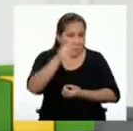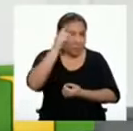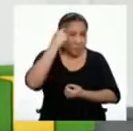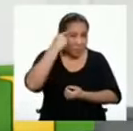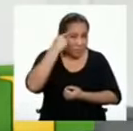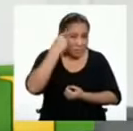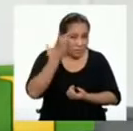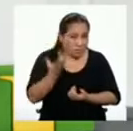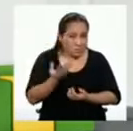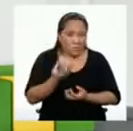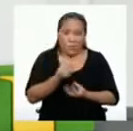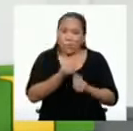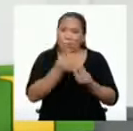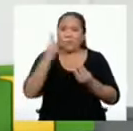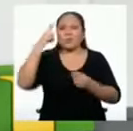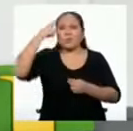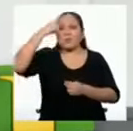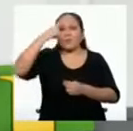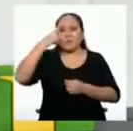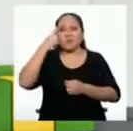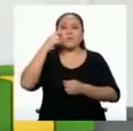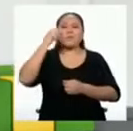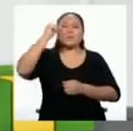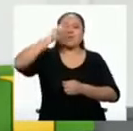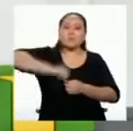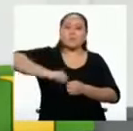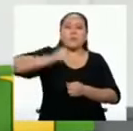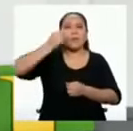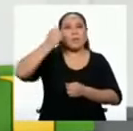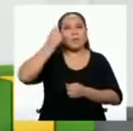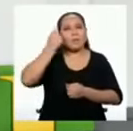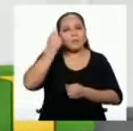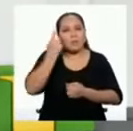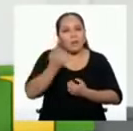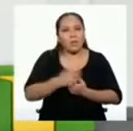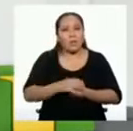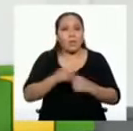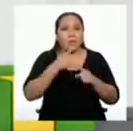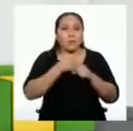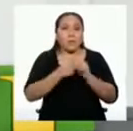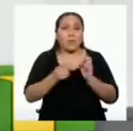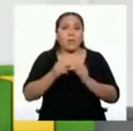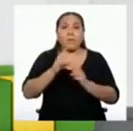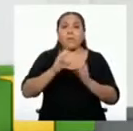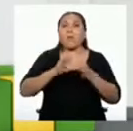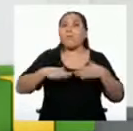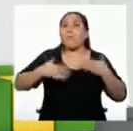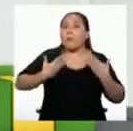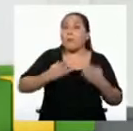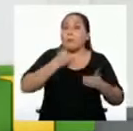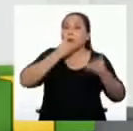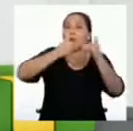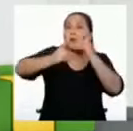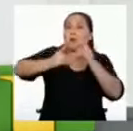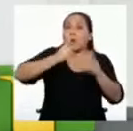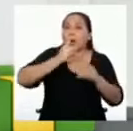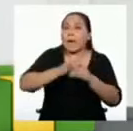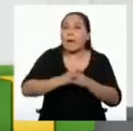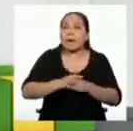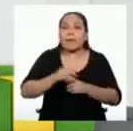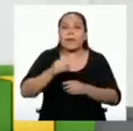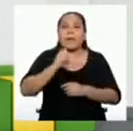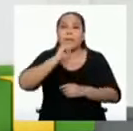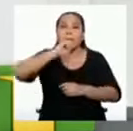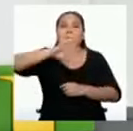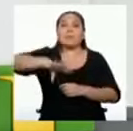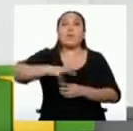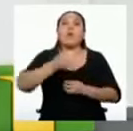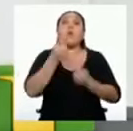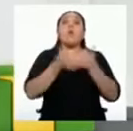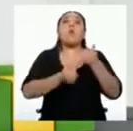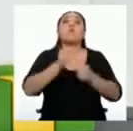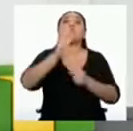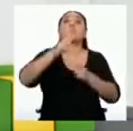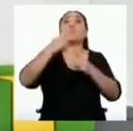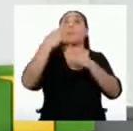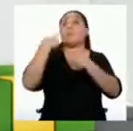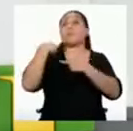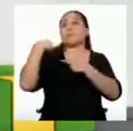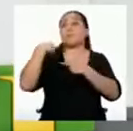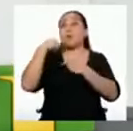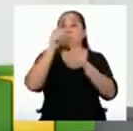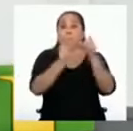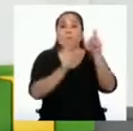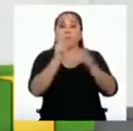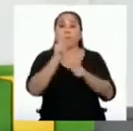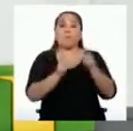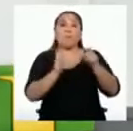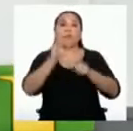Son muchas reflexiones, lo entiendo. Así que para poder dialogar y aprender un poco más sobre el rol que tenemos como ciudadanas y ciudadanos,